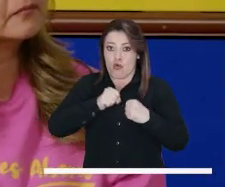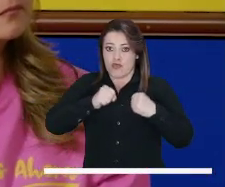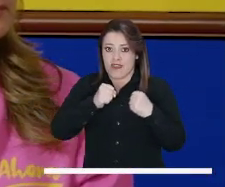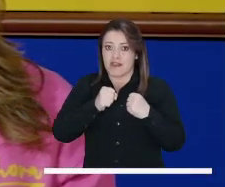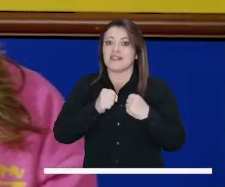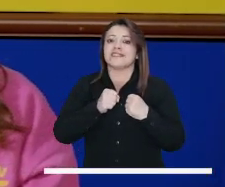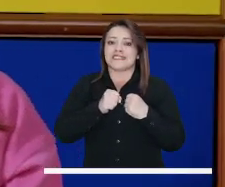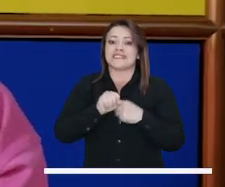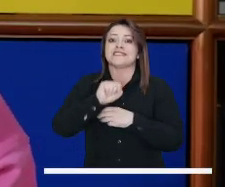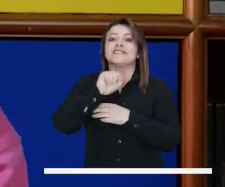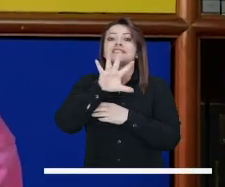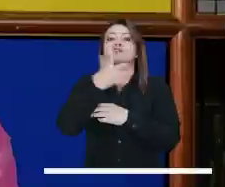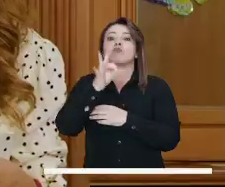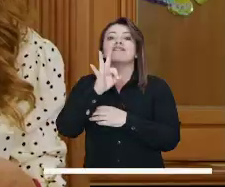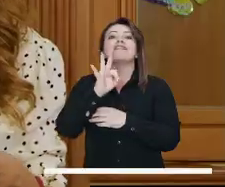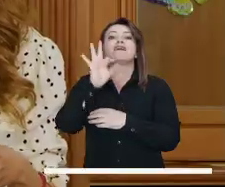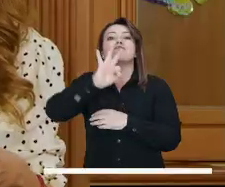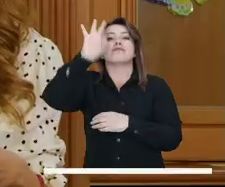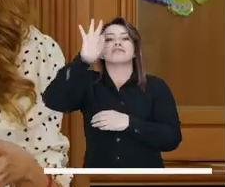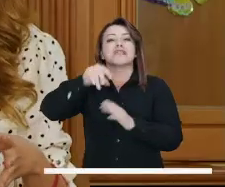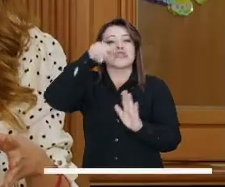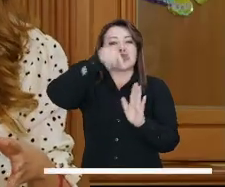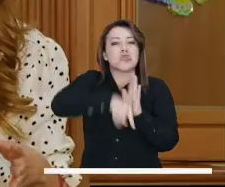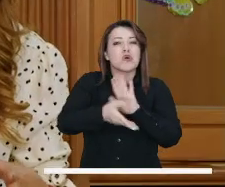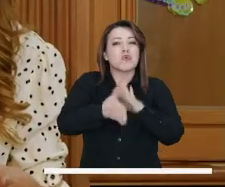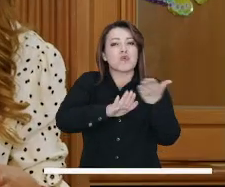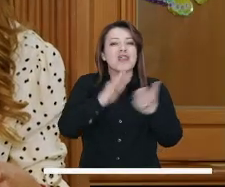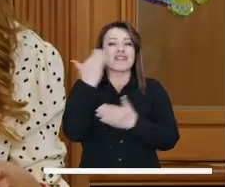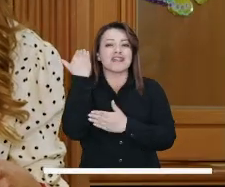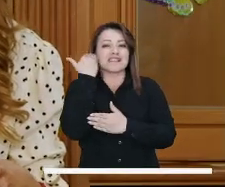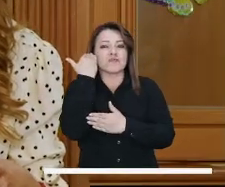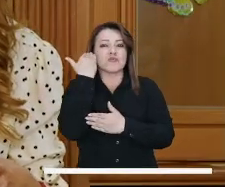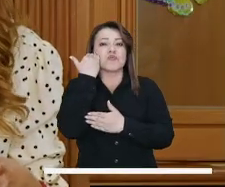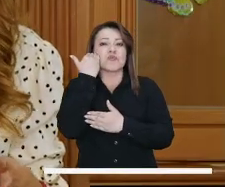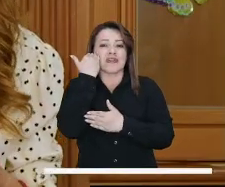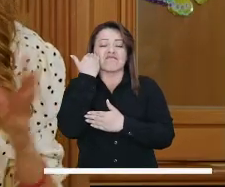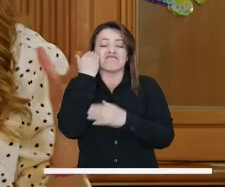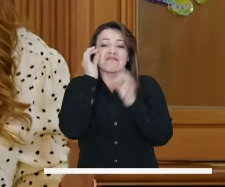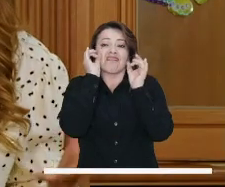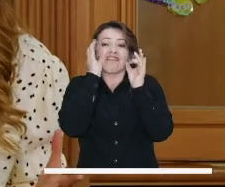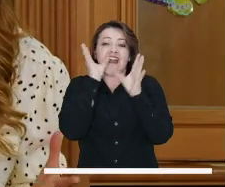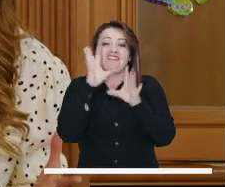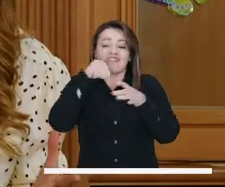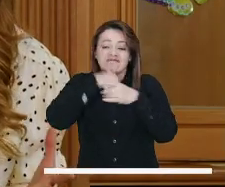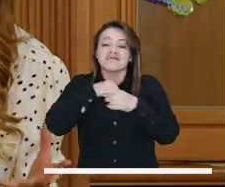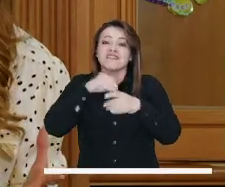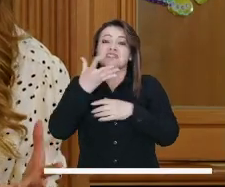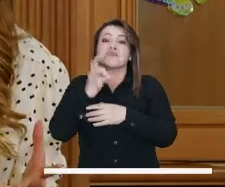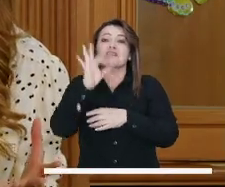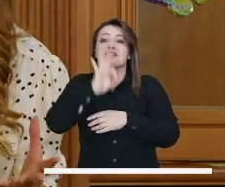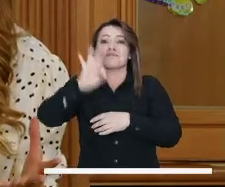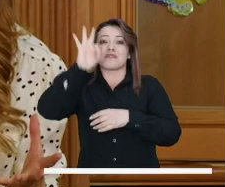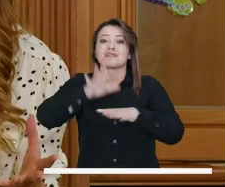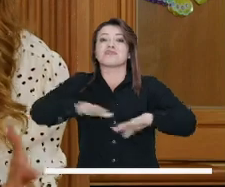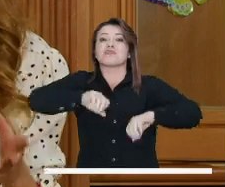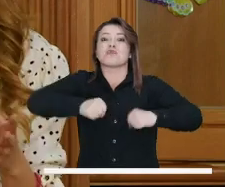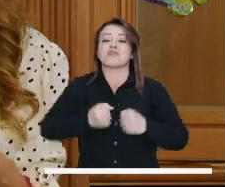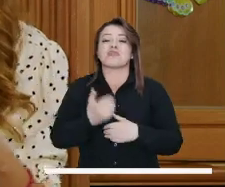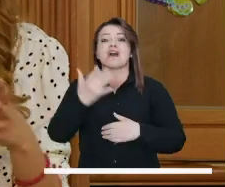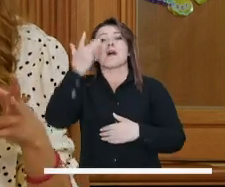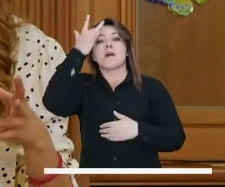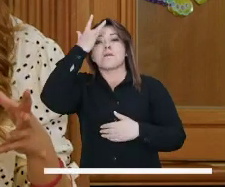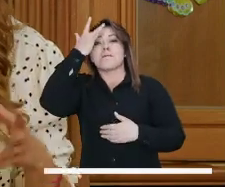unas cifras como que en Bogotá se viven más del 50% de los feminicidios que ocurren en realidad en todo el país.